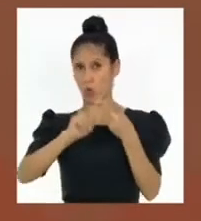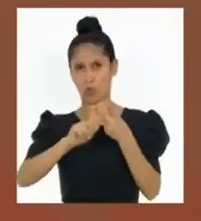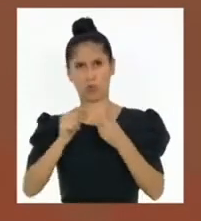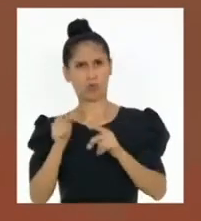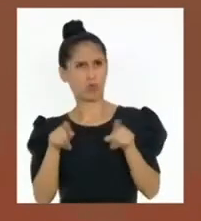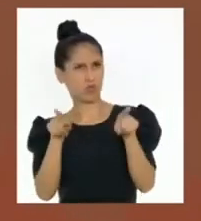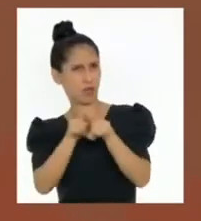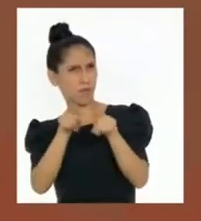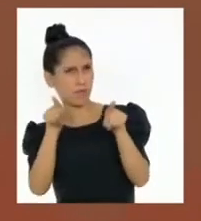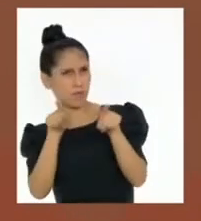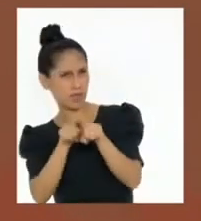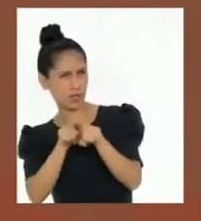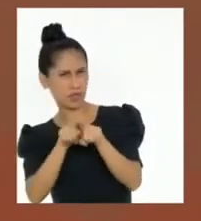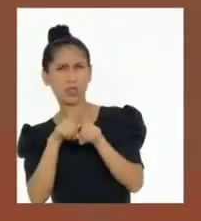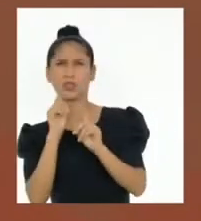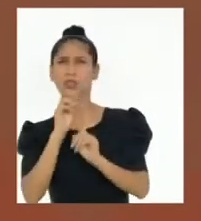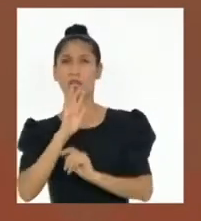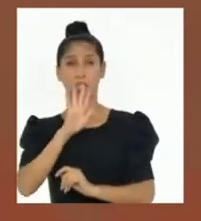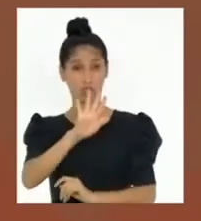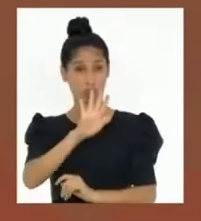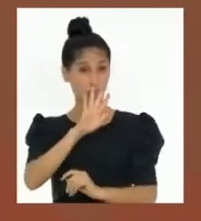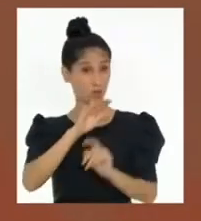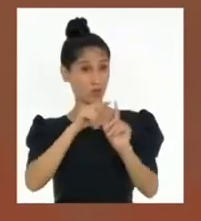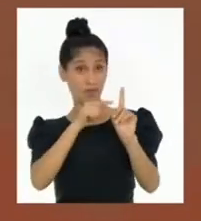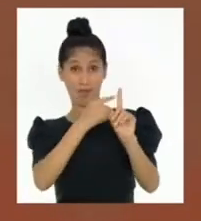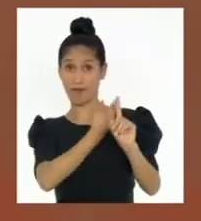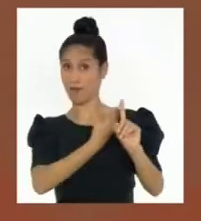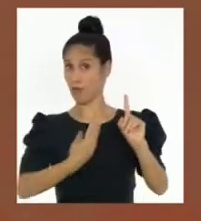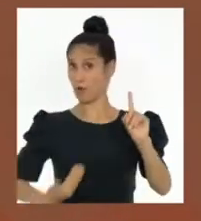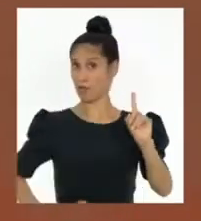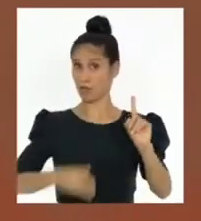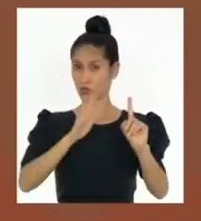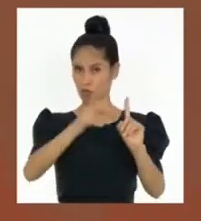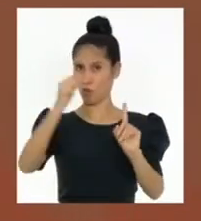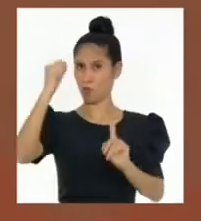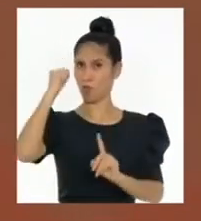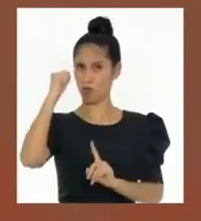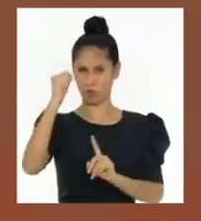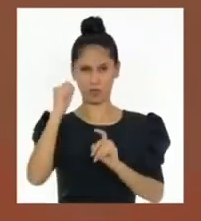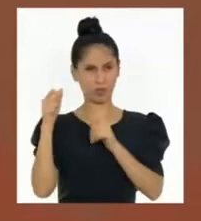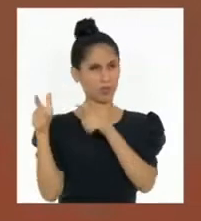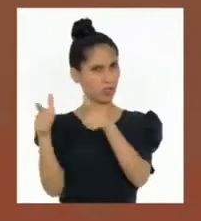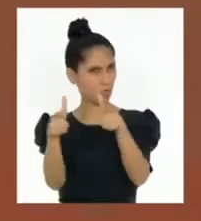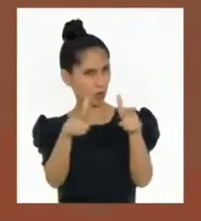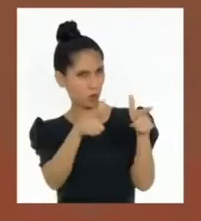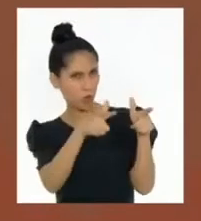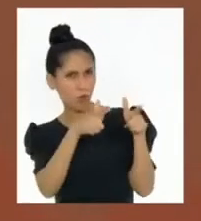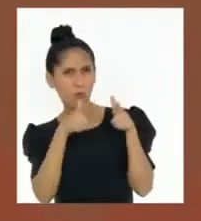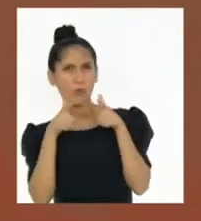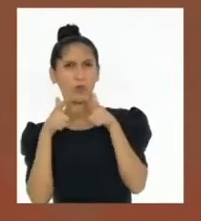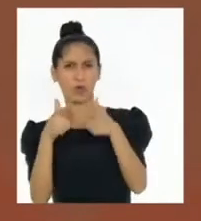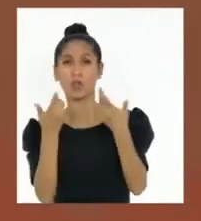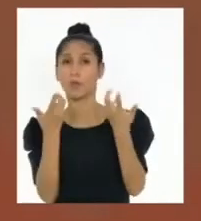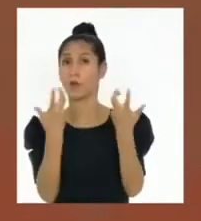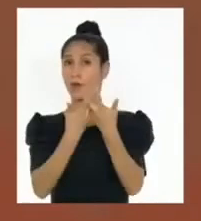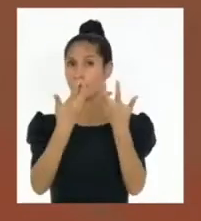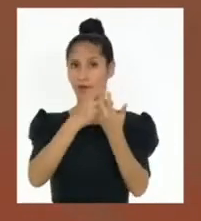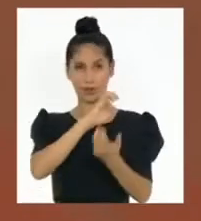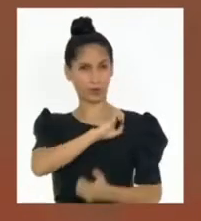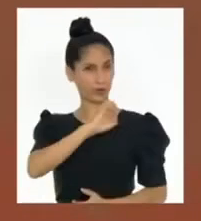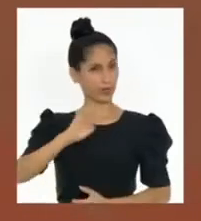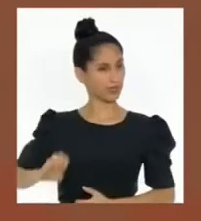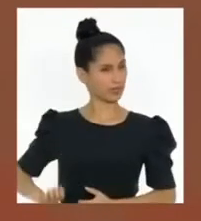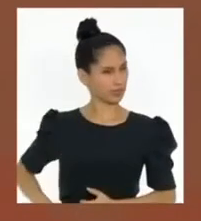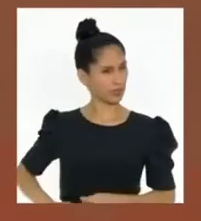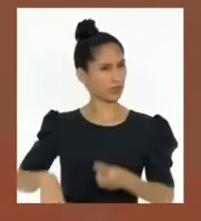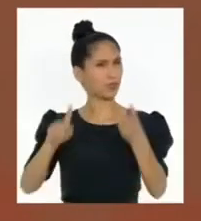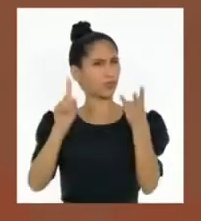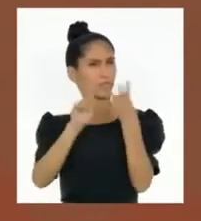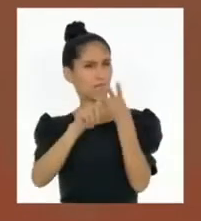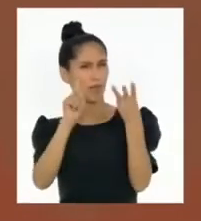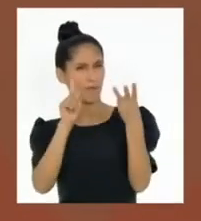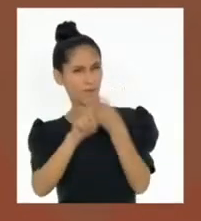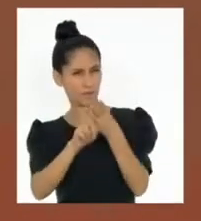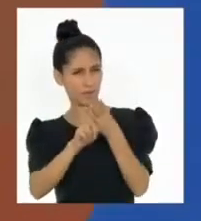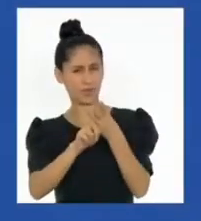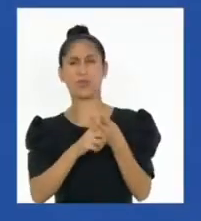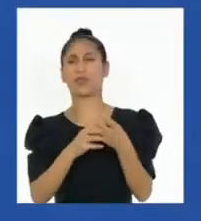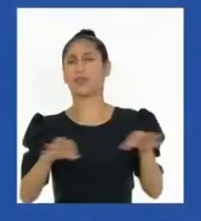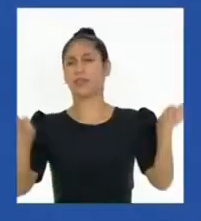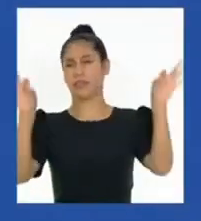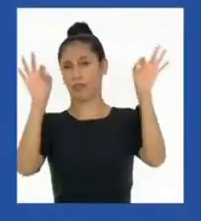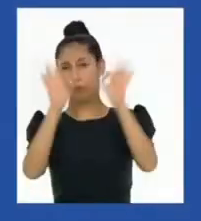Que se ejerza el poder de manera equilibrada entre los poderes del Estado. Y que existan mecanismos de control y